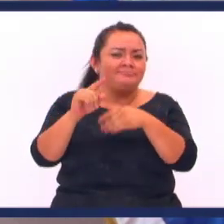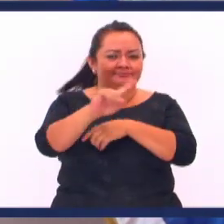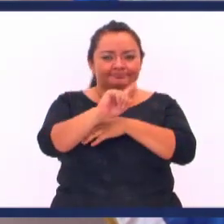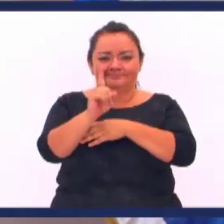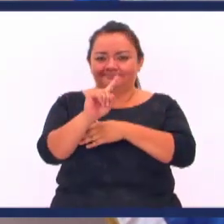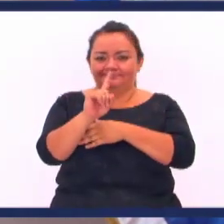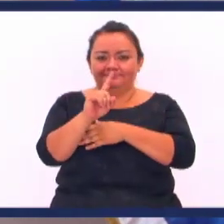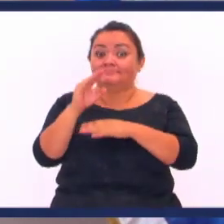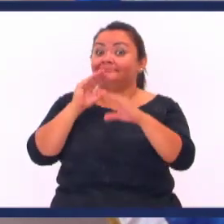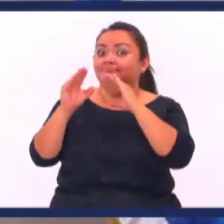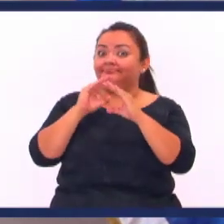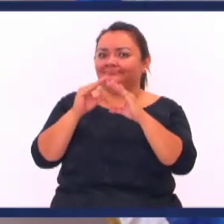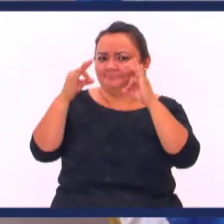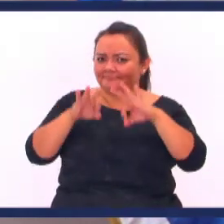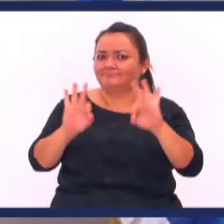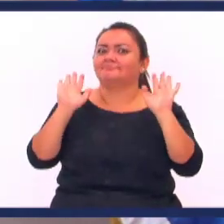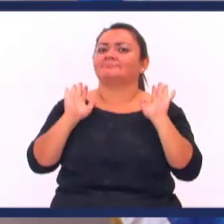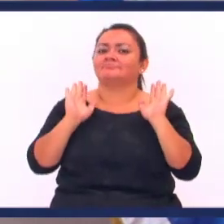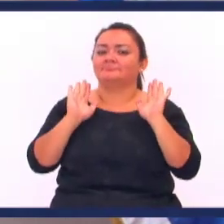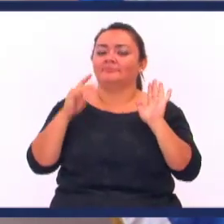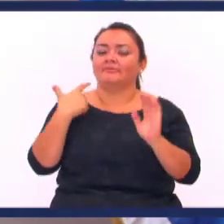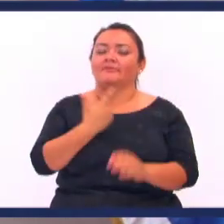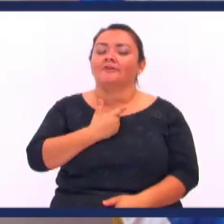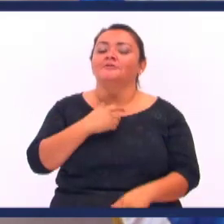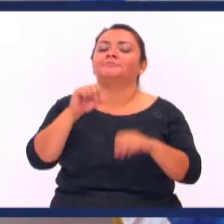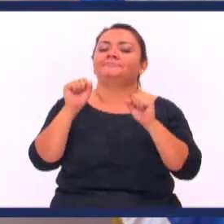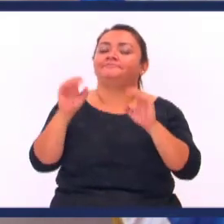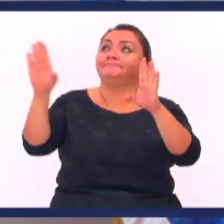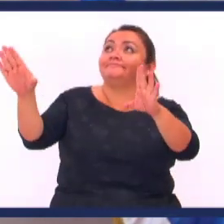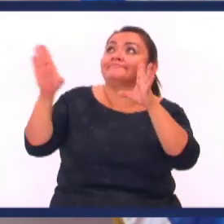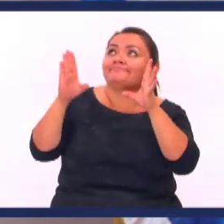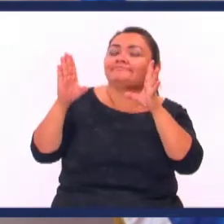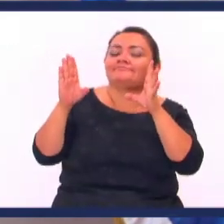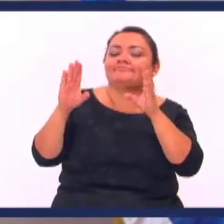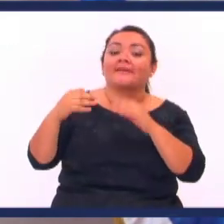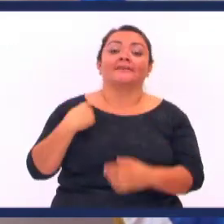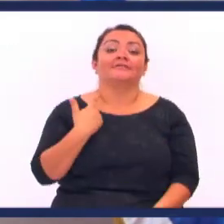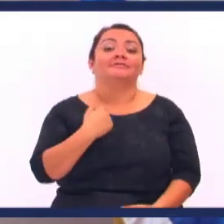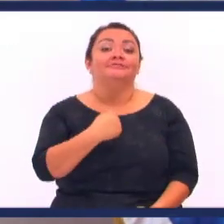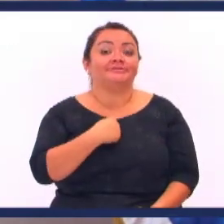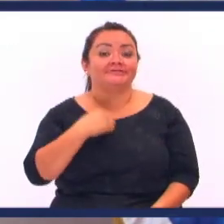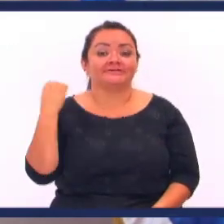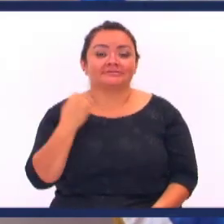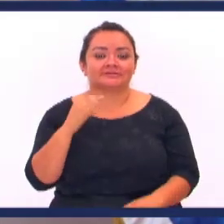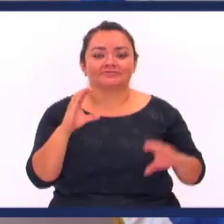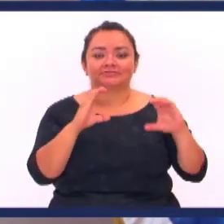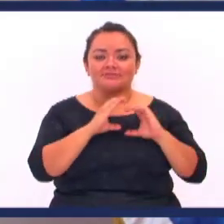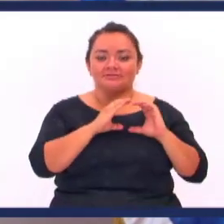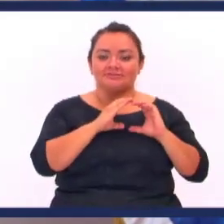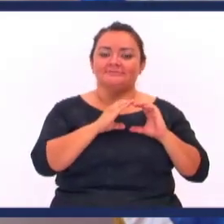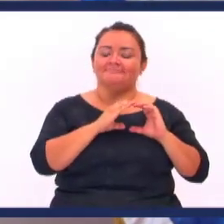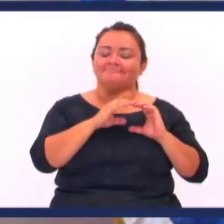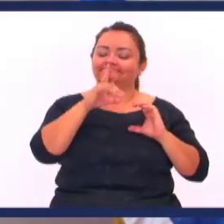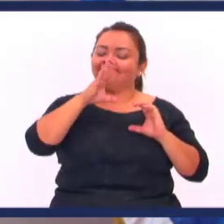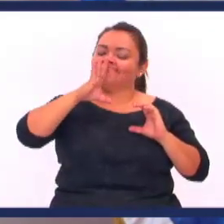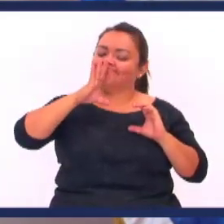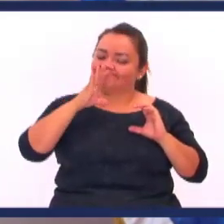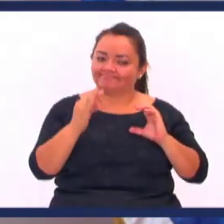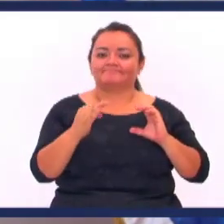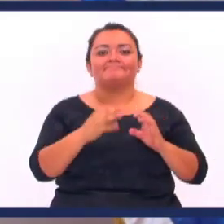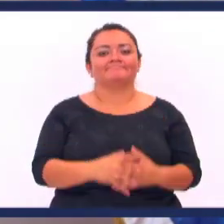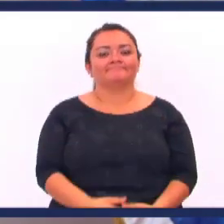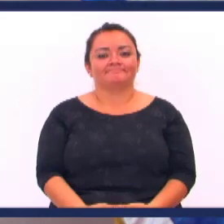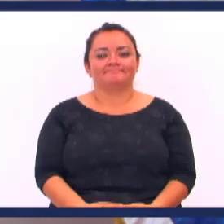permitió Hablar y comunicarnos Para poder llamar La atención de Dios Necesito tener Un corazón Contrito